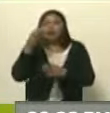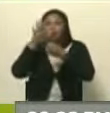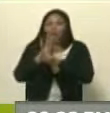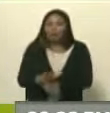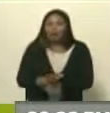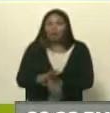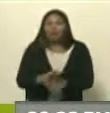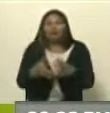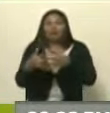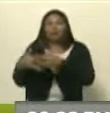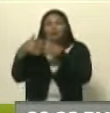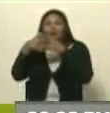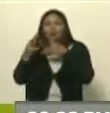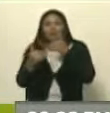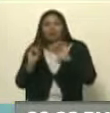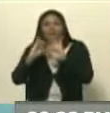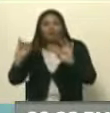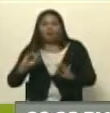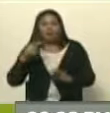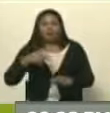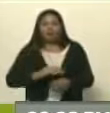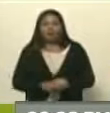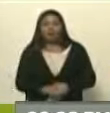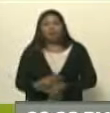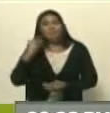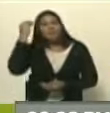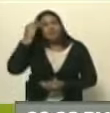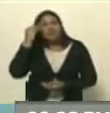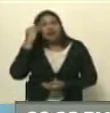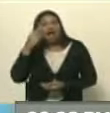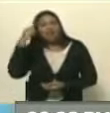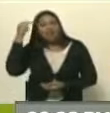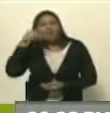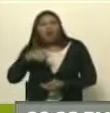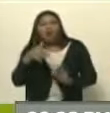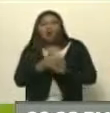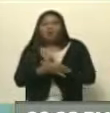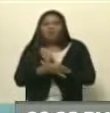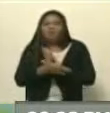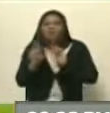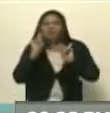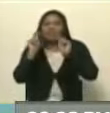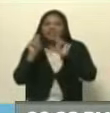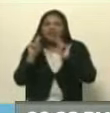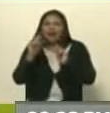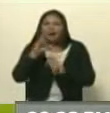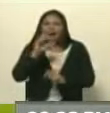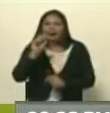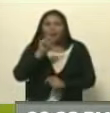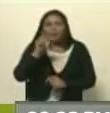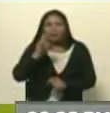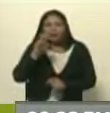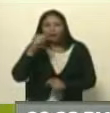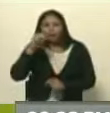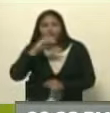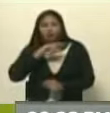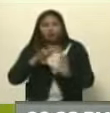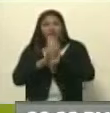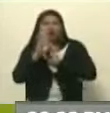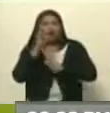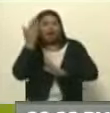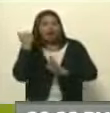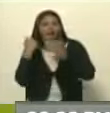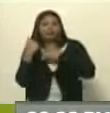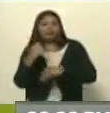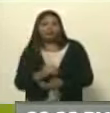al imperio norteamericano. Parte de los análisis que se estarán desarrollando el día de hoy en el 13 de Carrillo y en los próximos días y que también hemos desarrollado previamente.